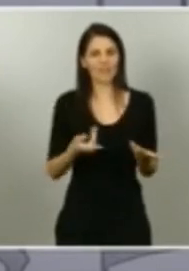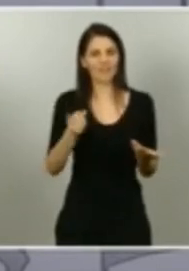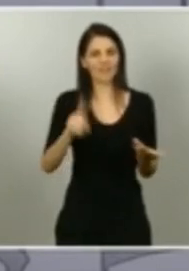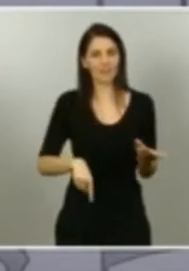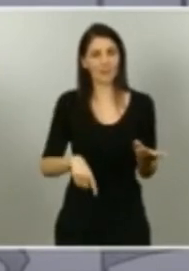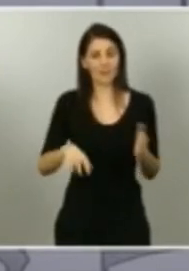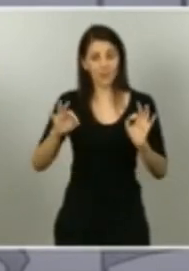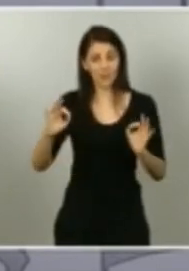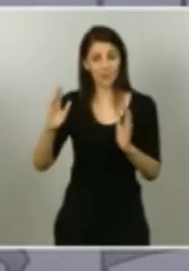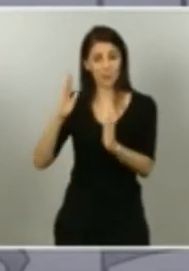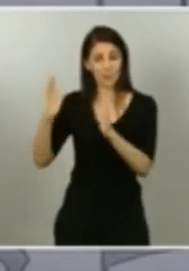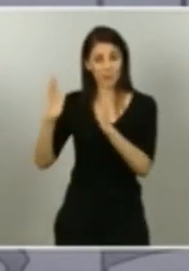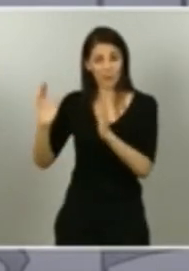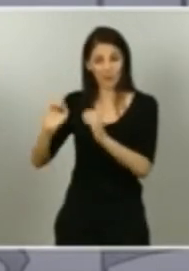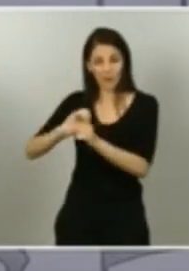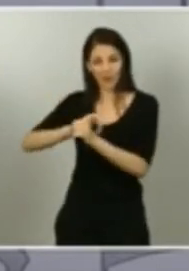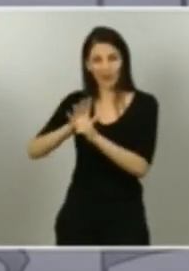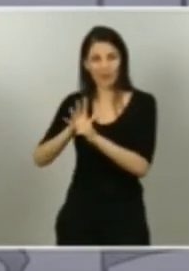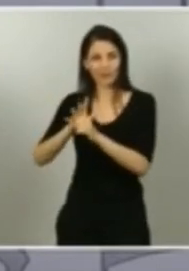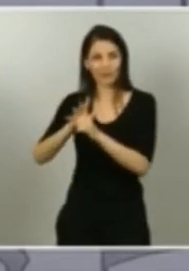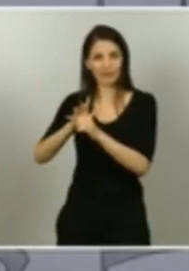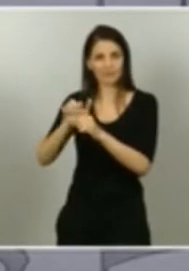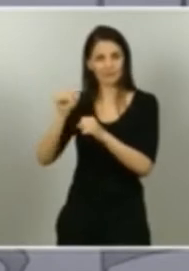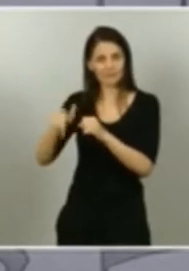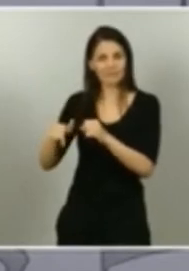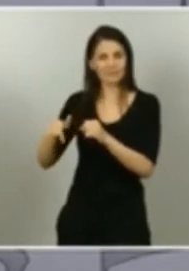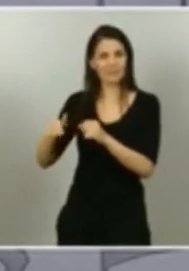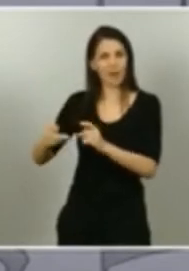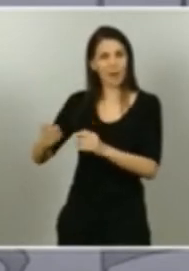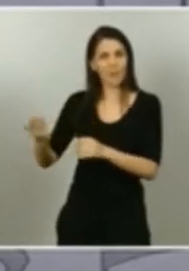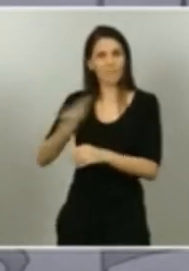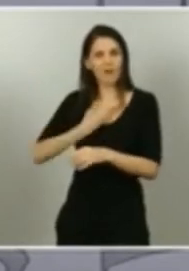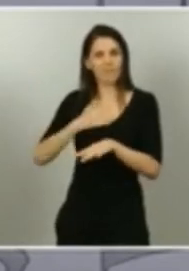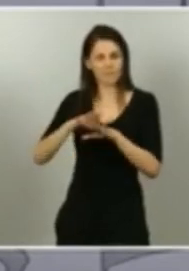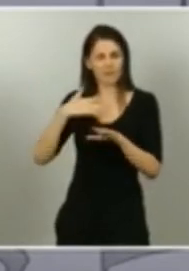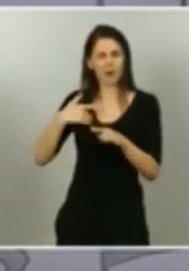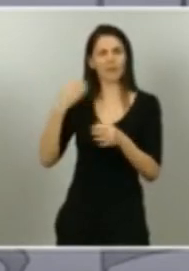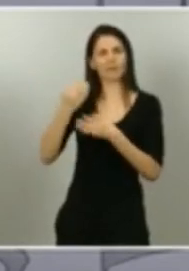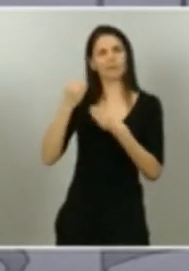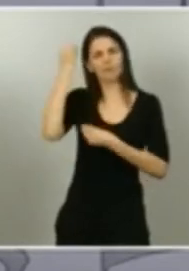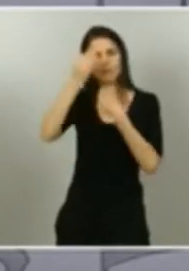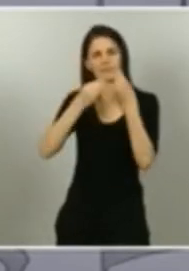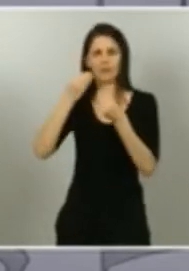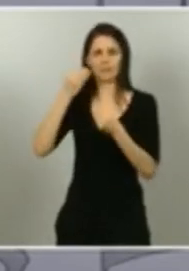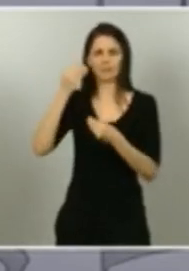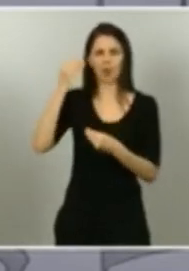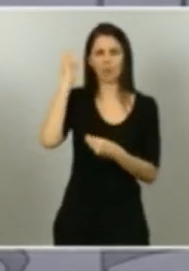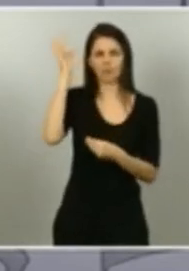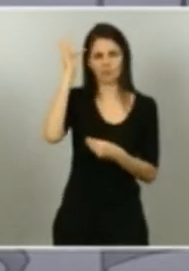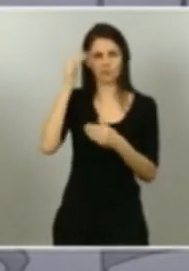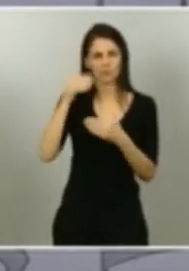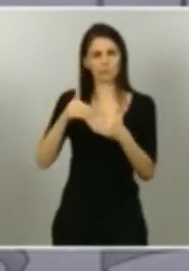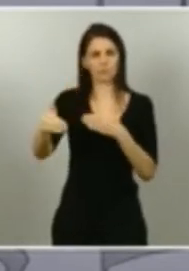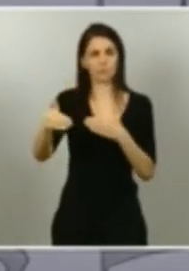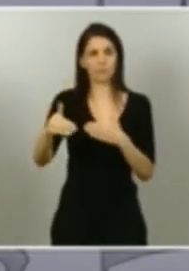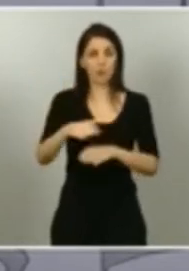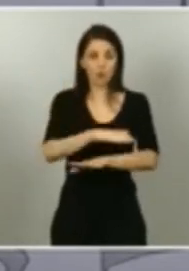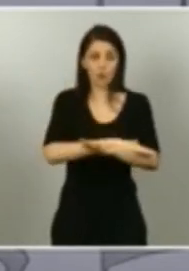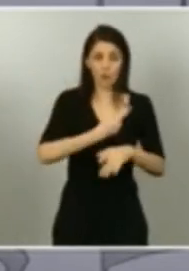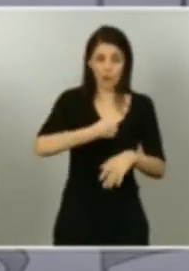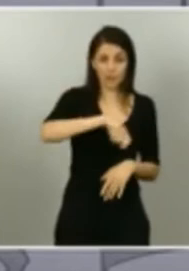sonrisa para llenarnos de optimismo. Ni el gobierno de España ni tampoco la sociedad española van a mirar para otro lado mientras